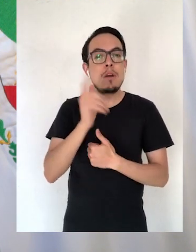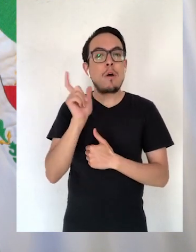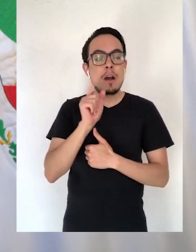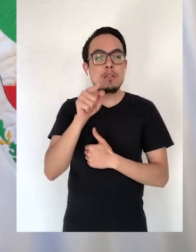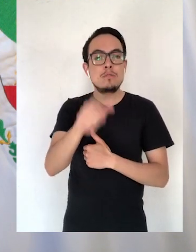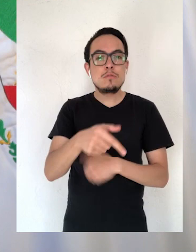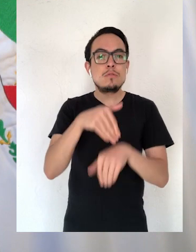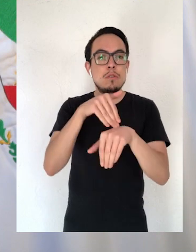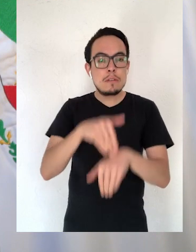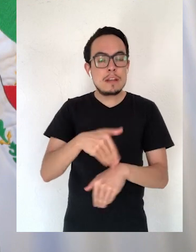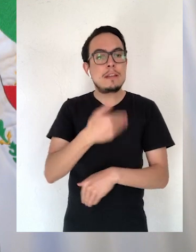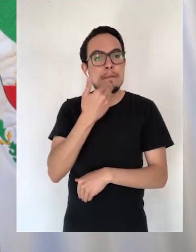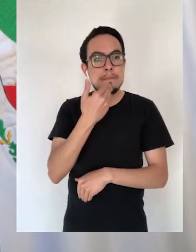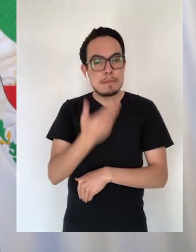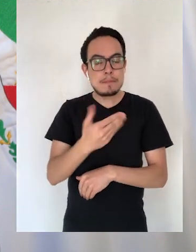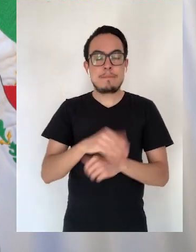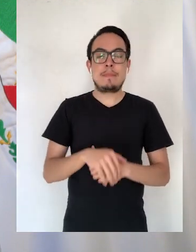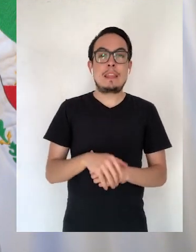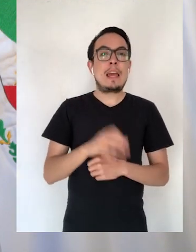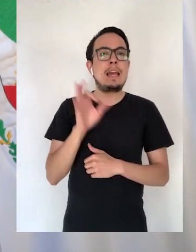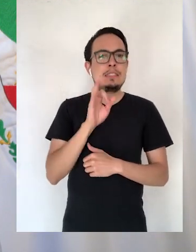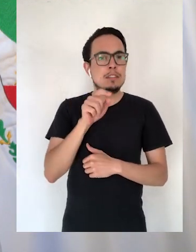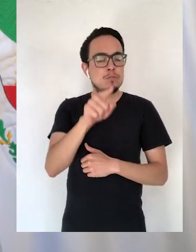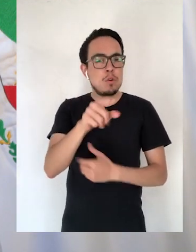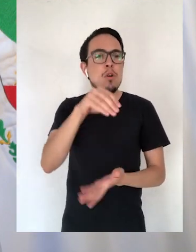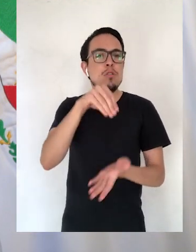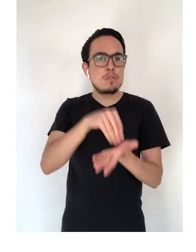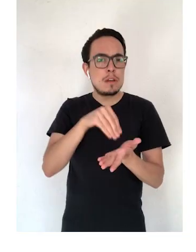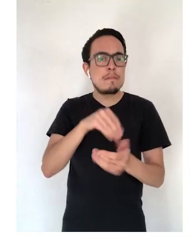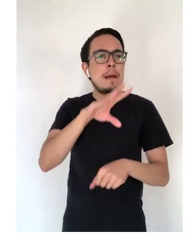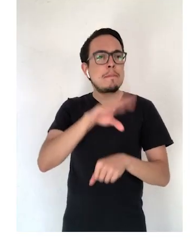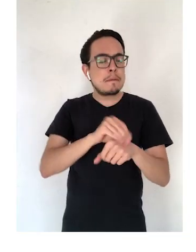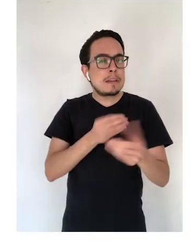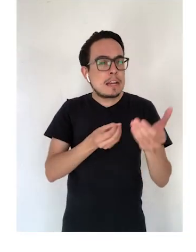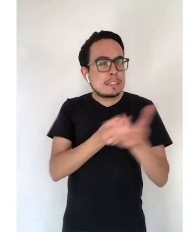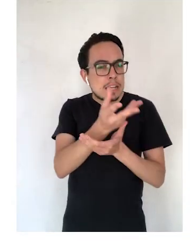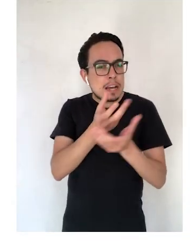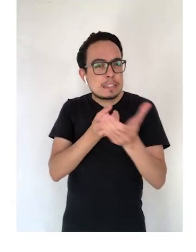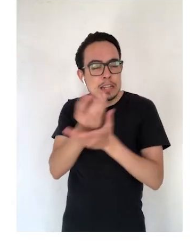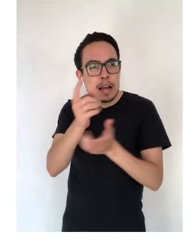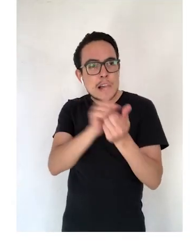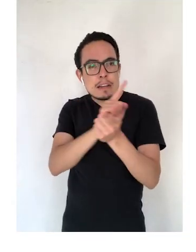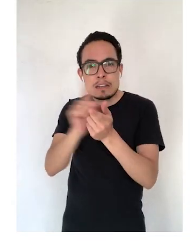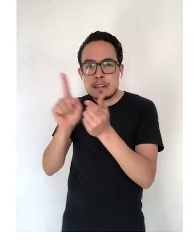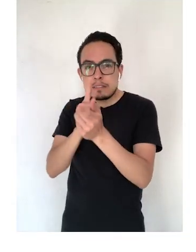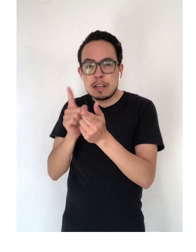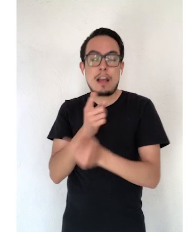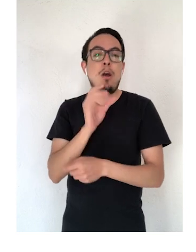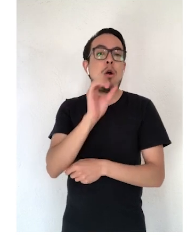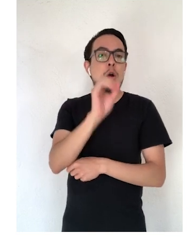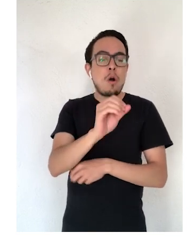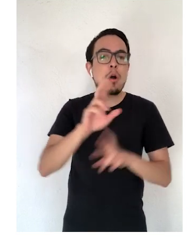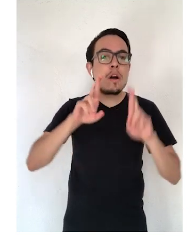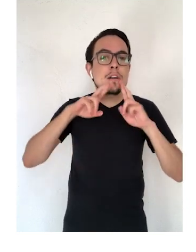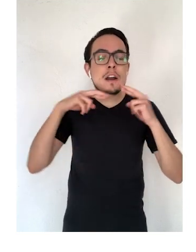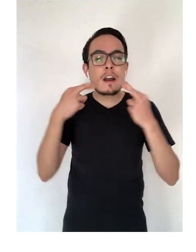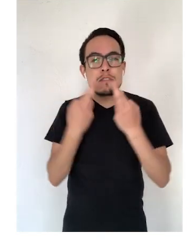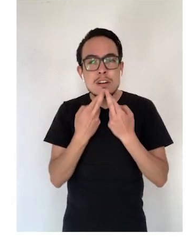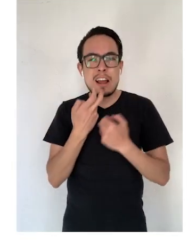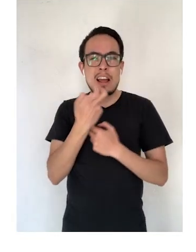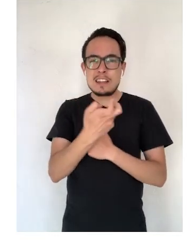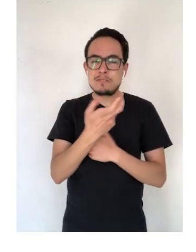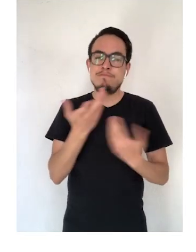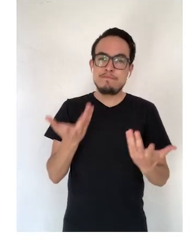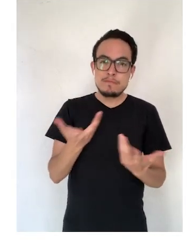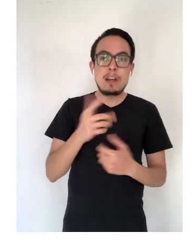entiendas y lo ejecutes con prontitud. Ahora bien, si te sigues dando permisos, si decides seguir saliendo sin necesidad